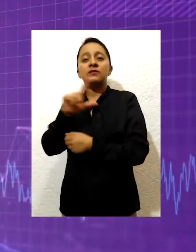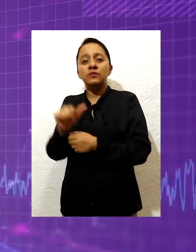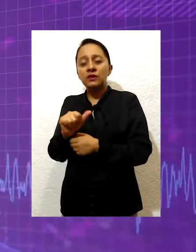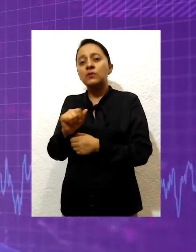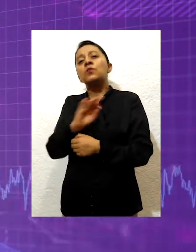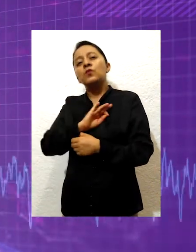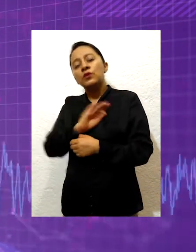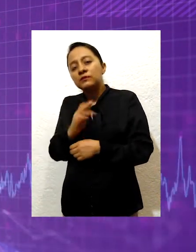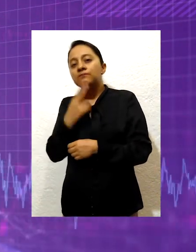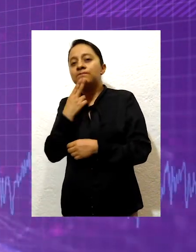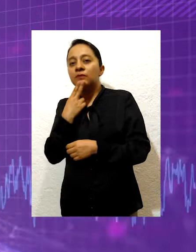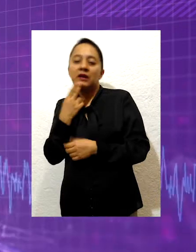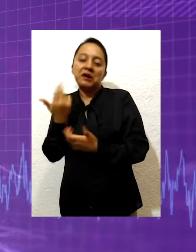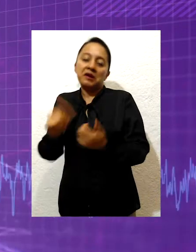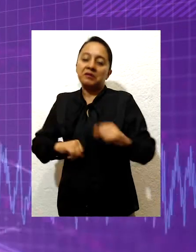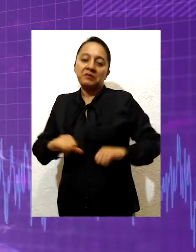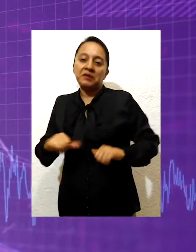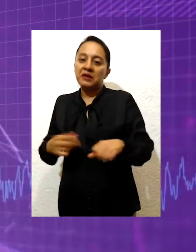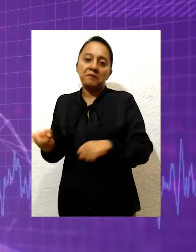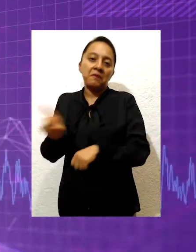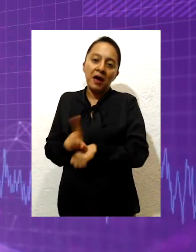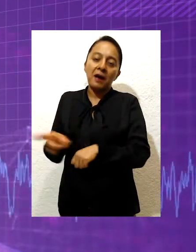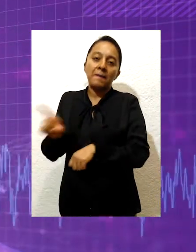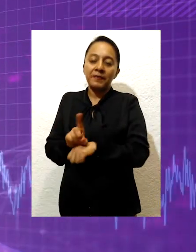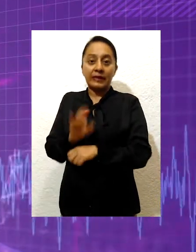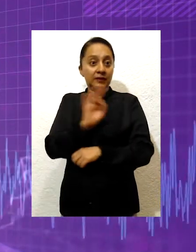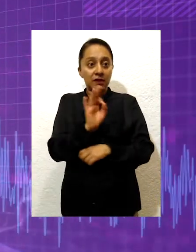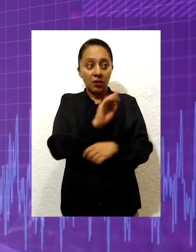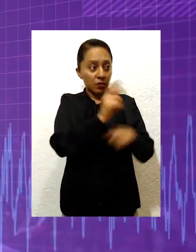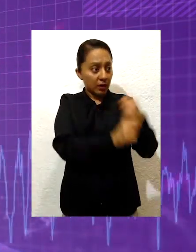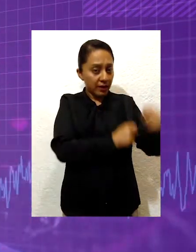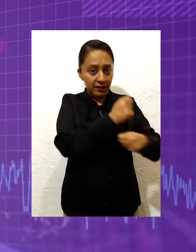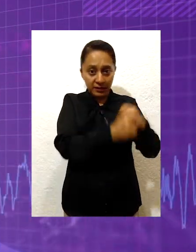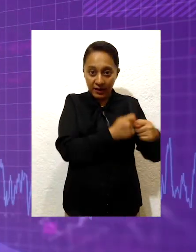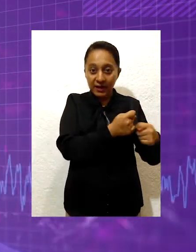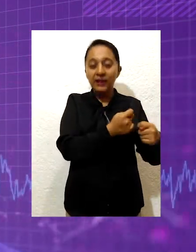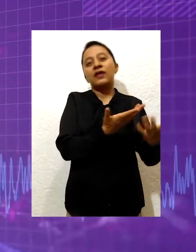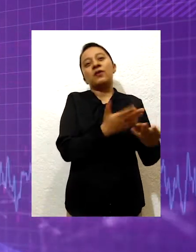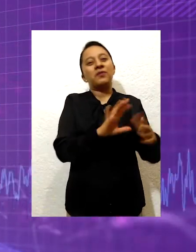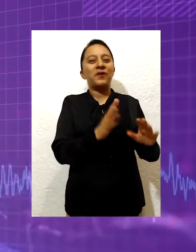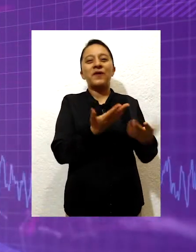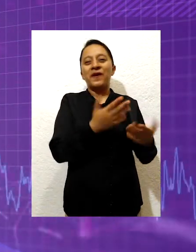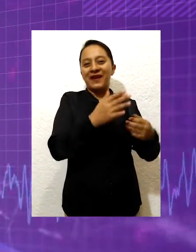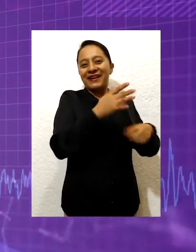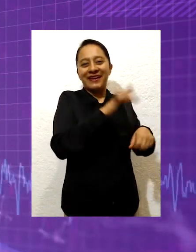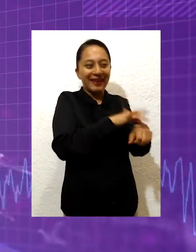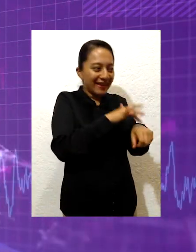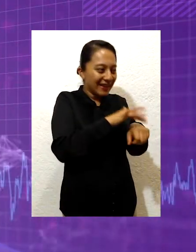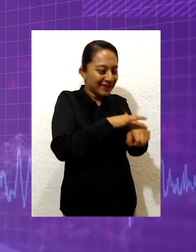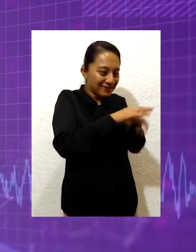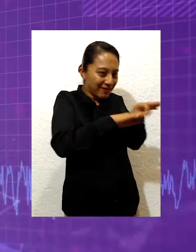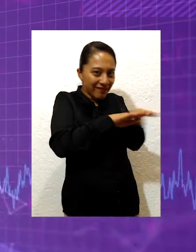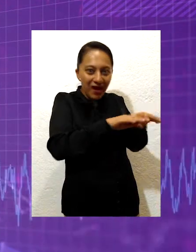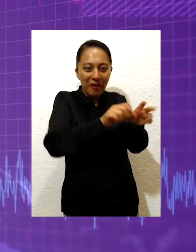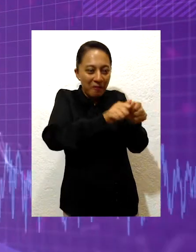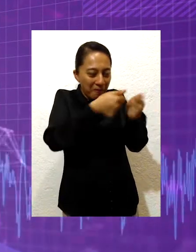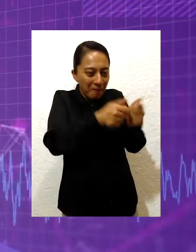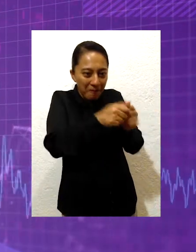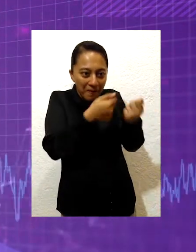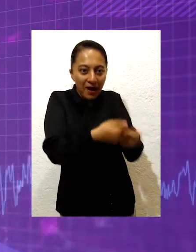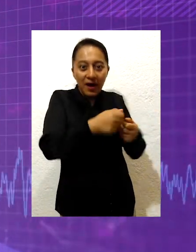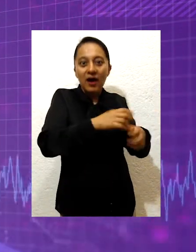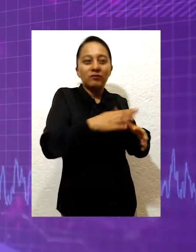estamos en una tienda o si hago quesos o si hago pan, o sea, todas las actividades que